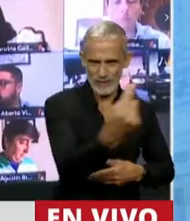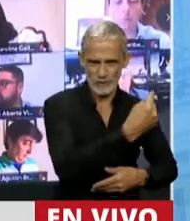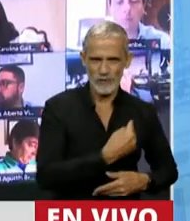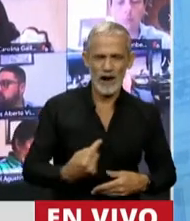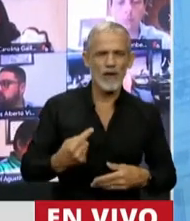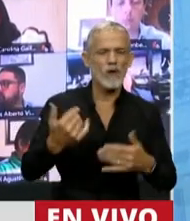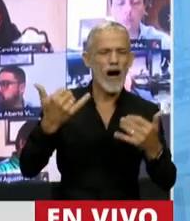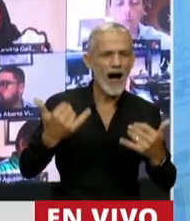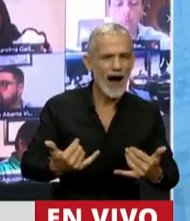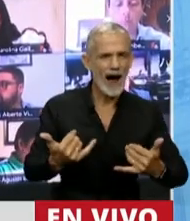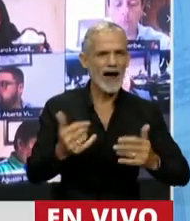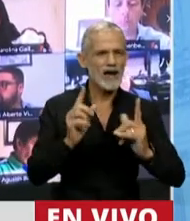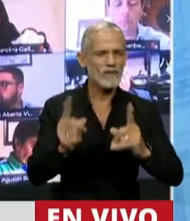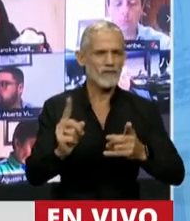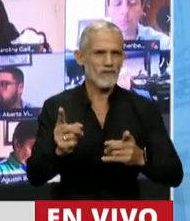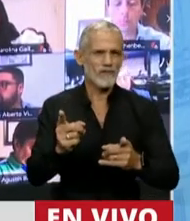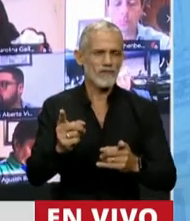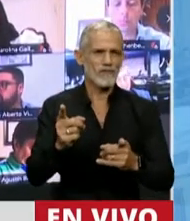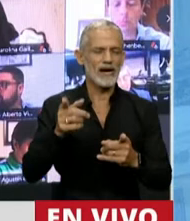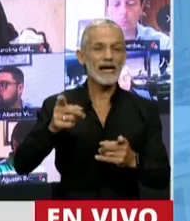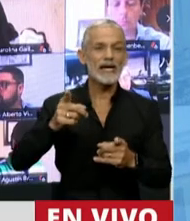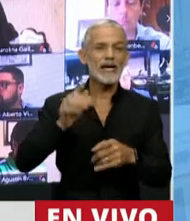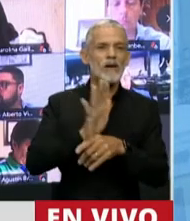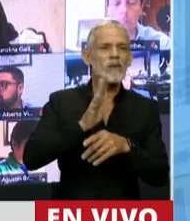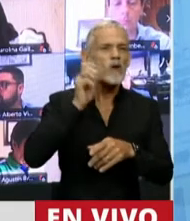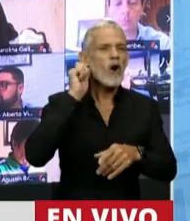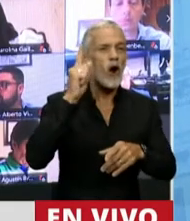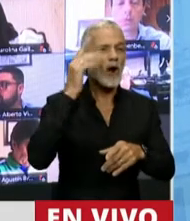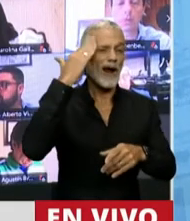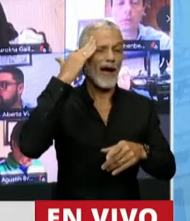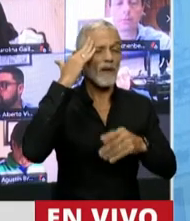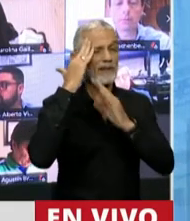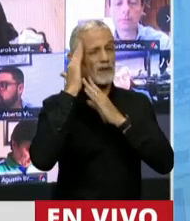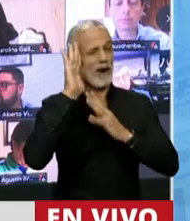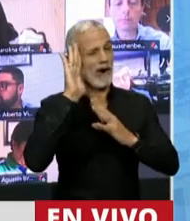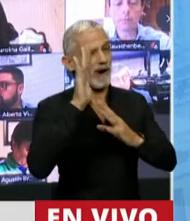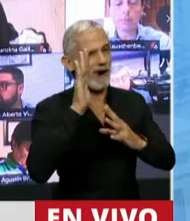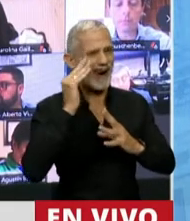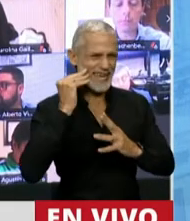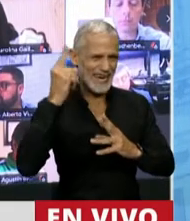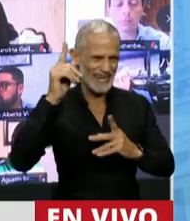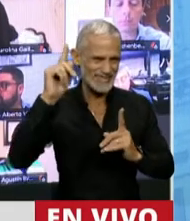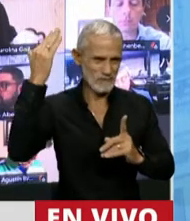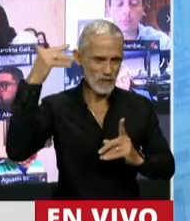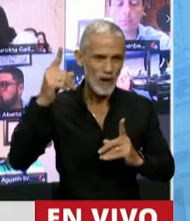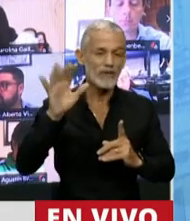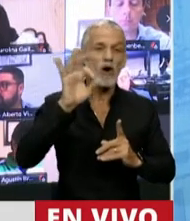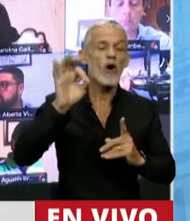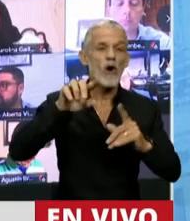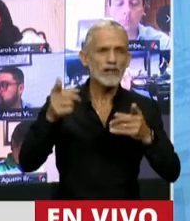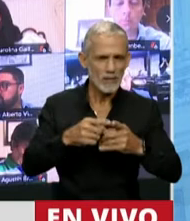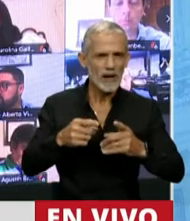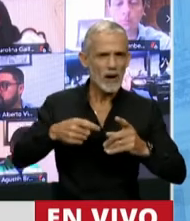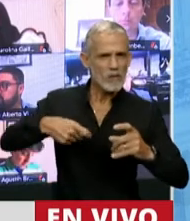ese gol cabeza a mano que le hizo a los ingleses o esa apilada,